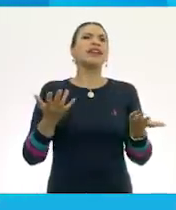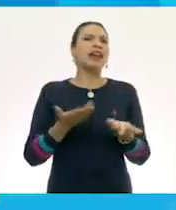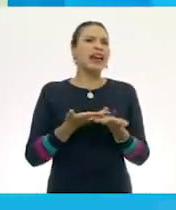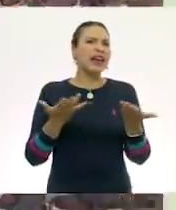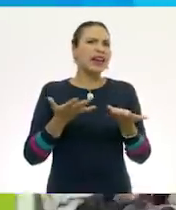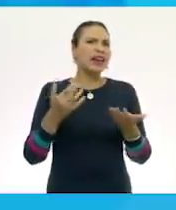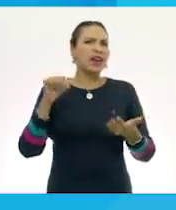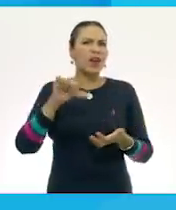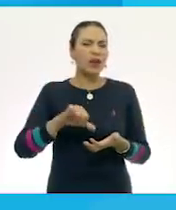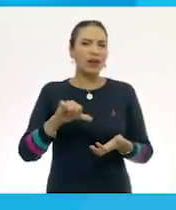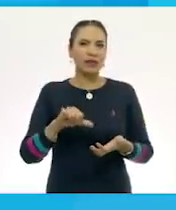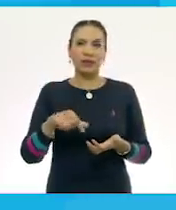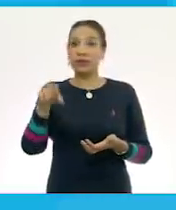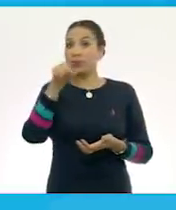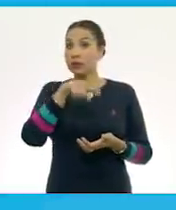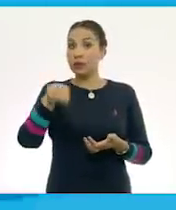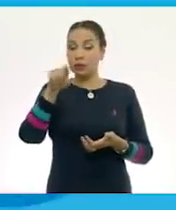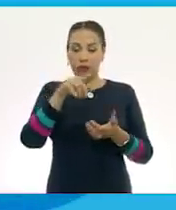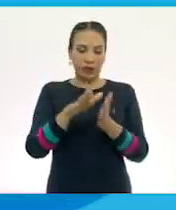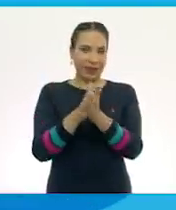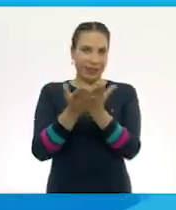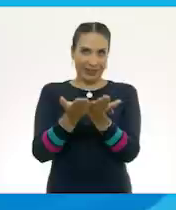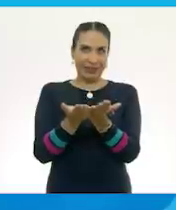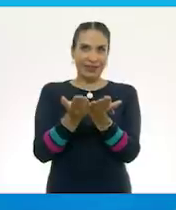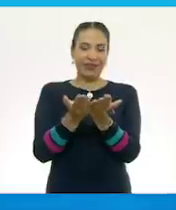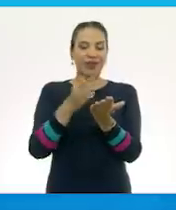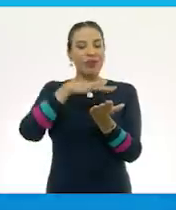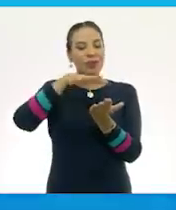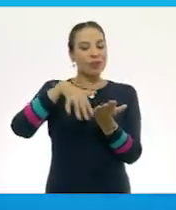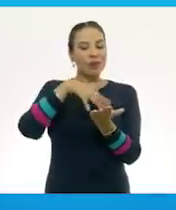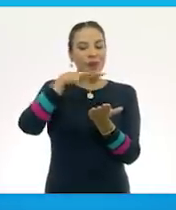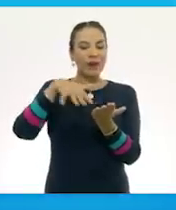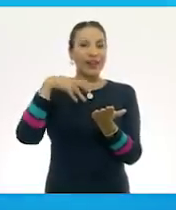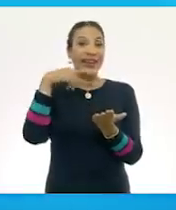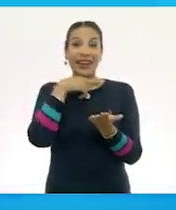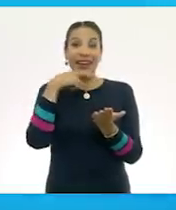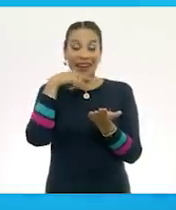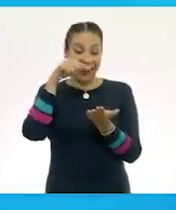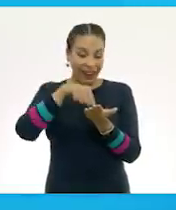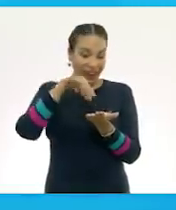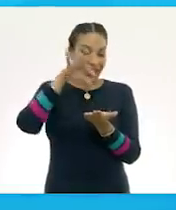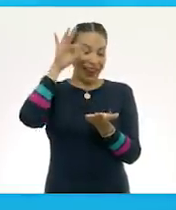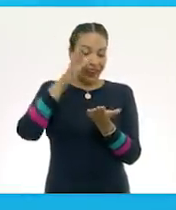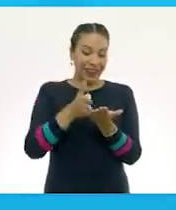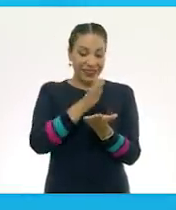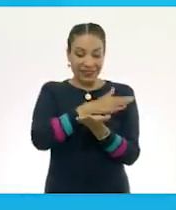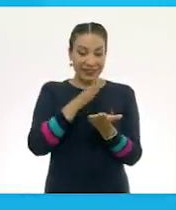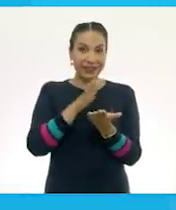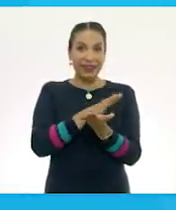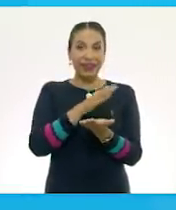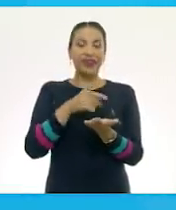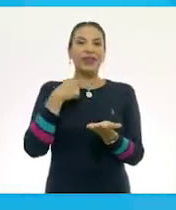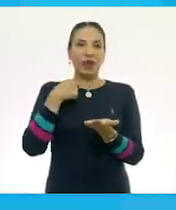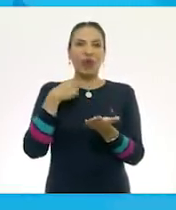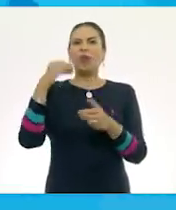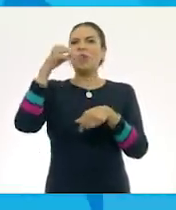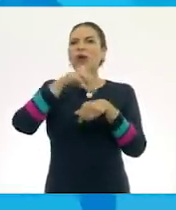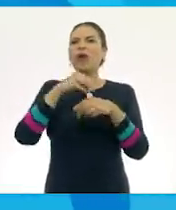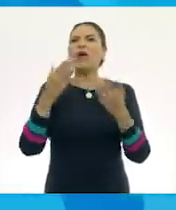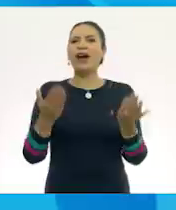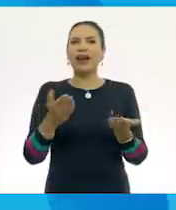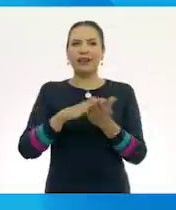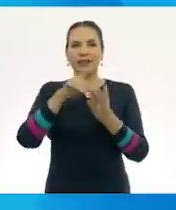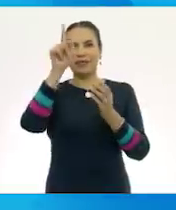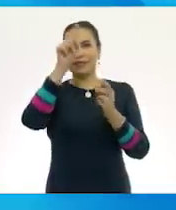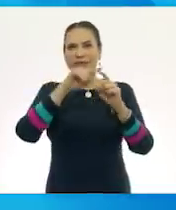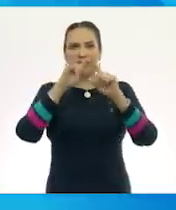a trabajar ahorita. En lo que tú tomas tu libro y buscas rápidamente esa página, voy a colocar yo en